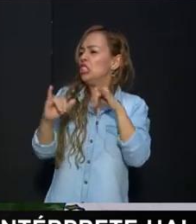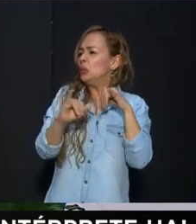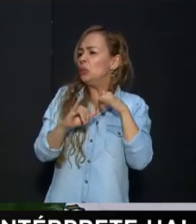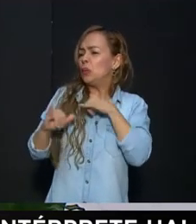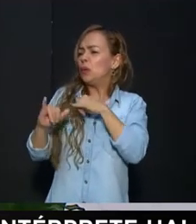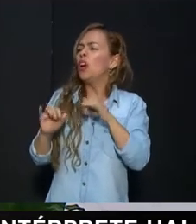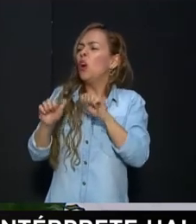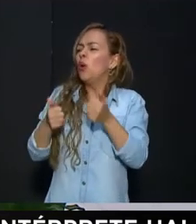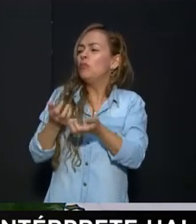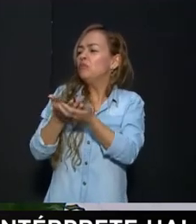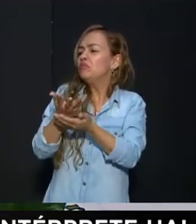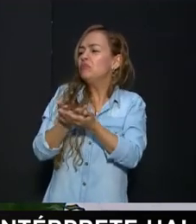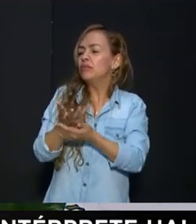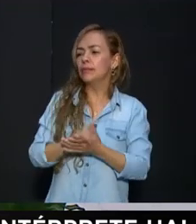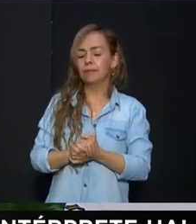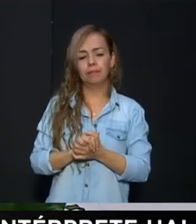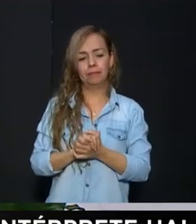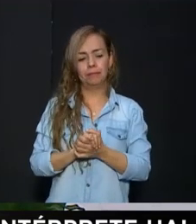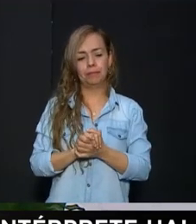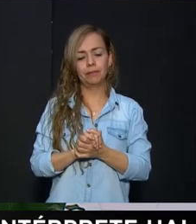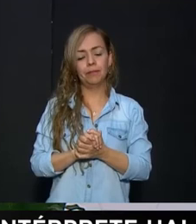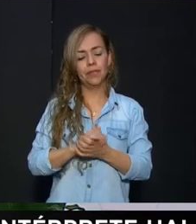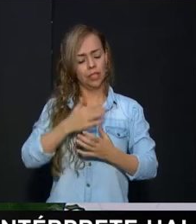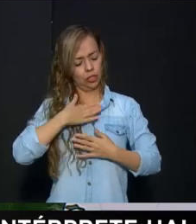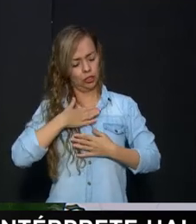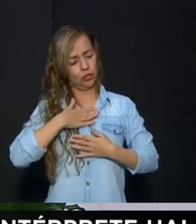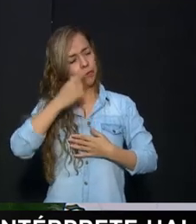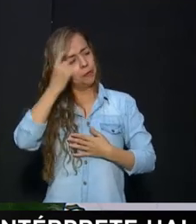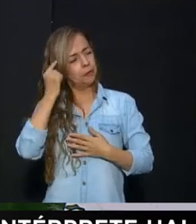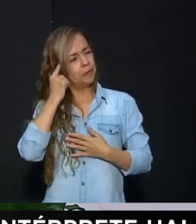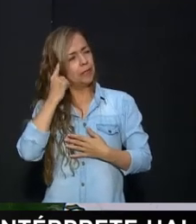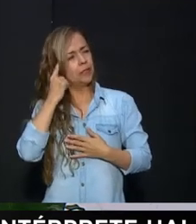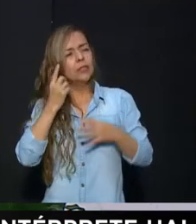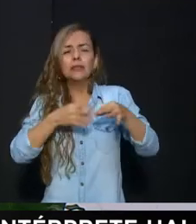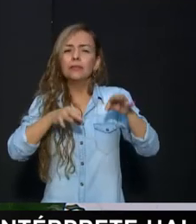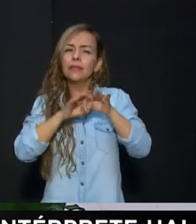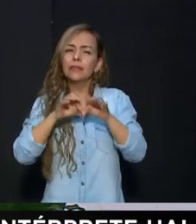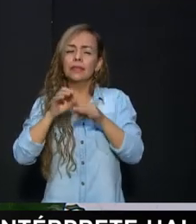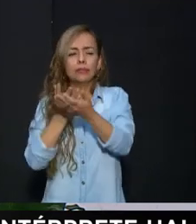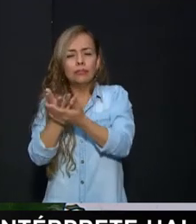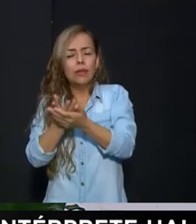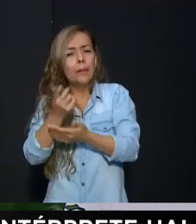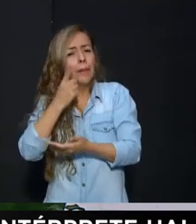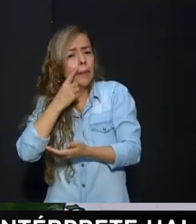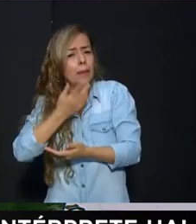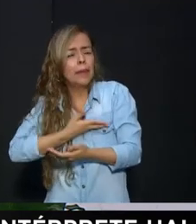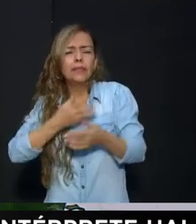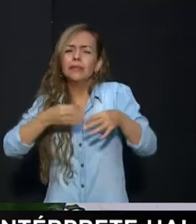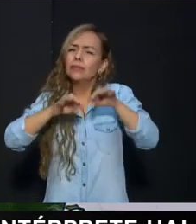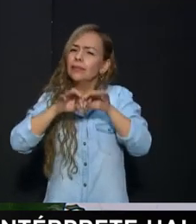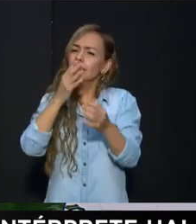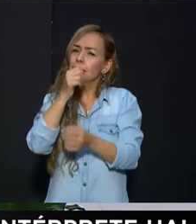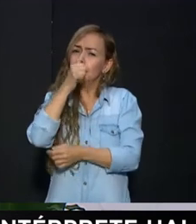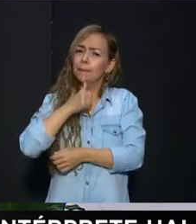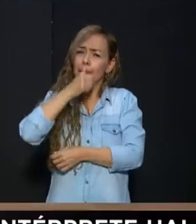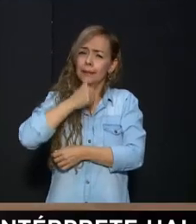resto Del grupo Sí Mira yo pienso Que tener mucha paciencia Y acompañamiento